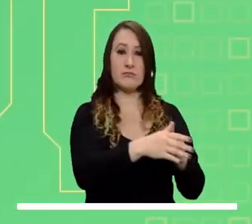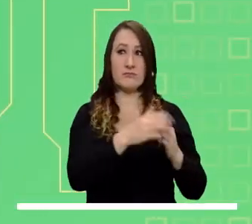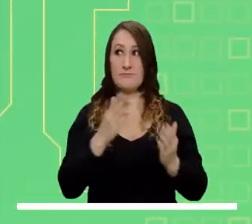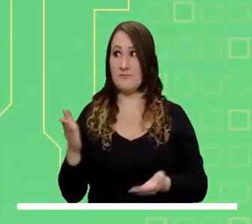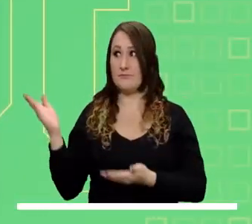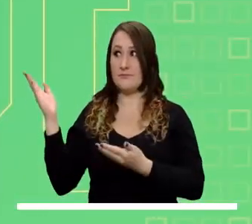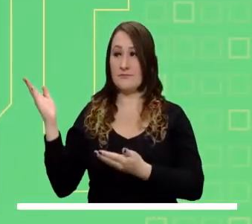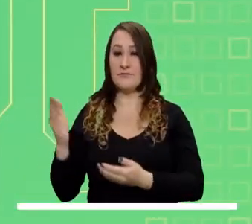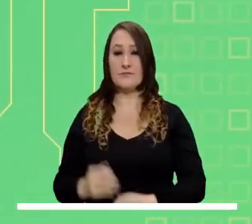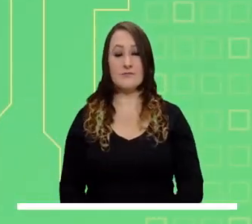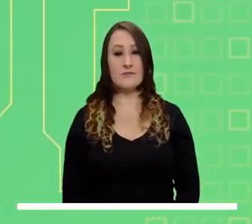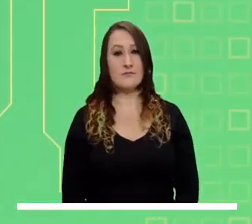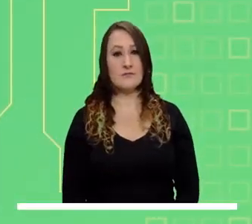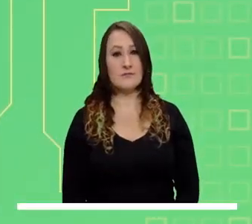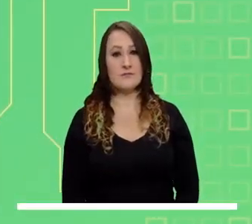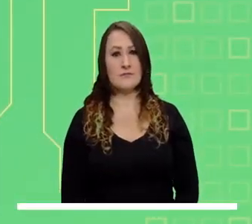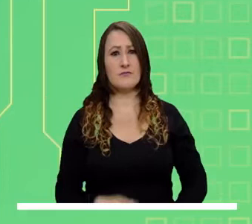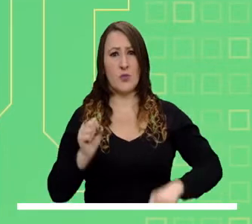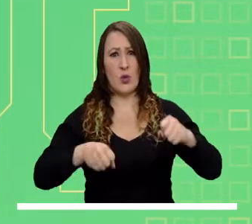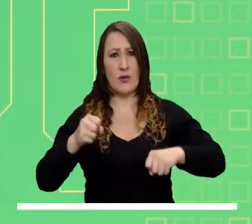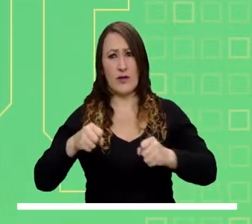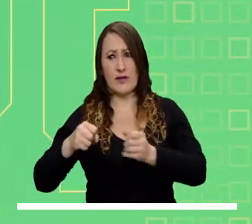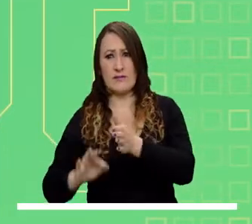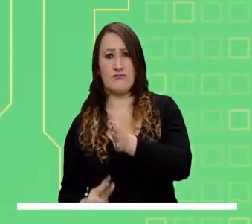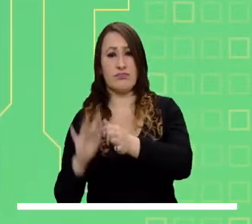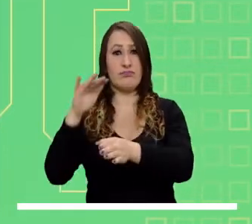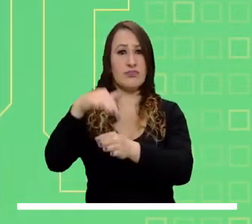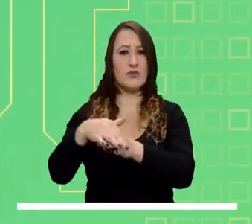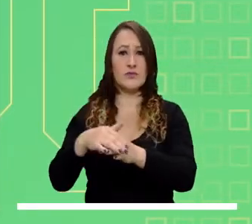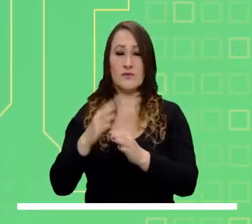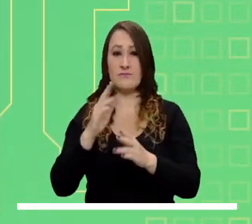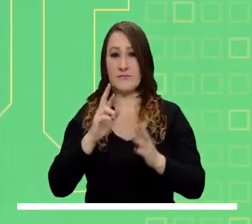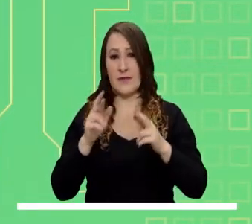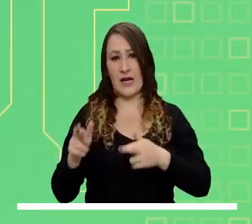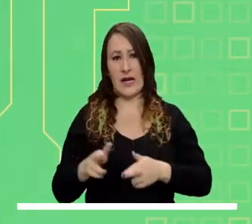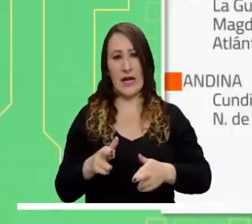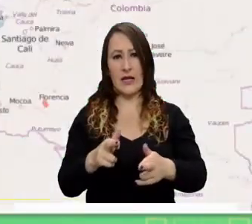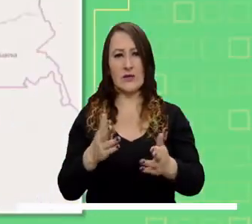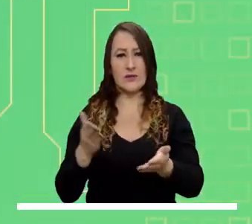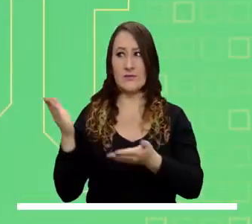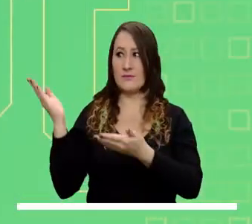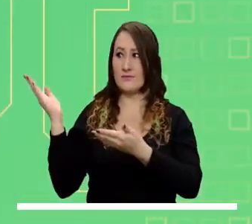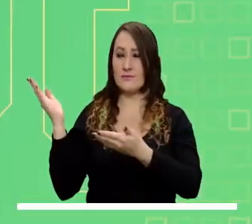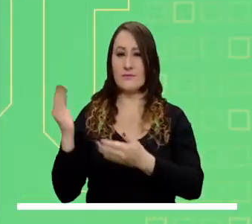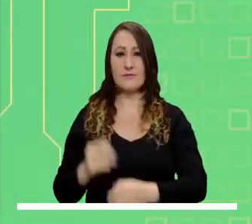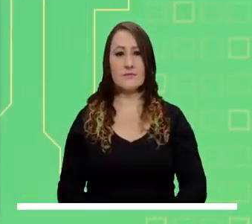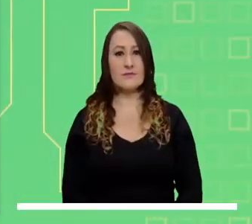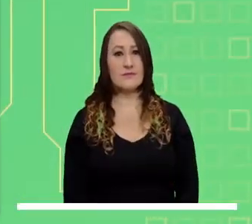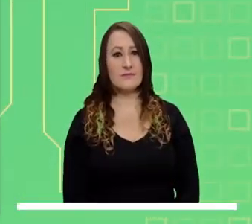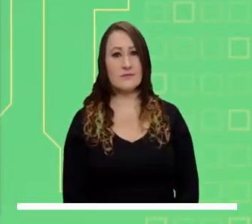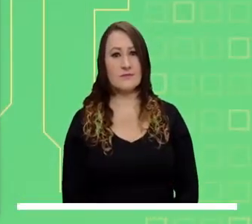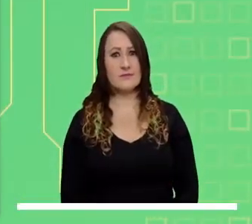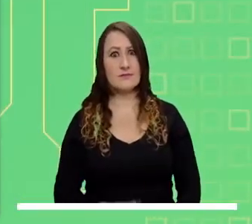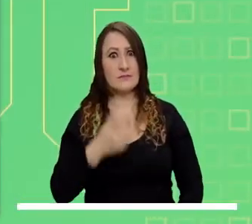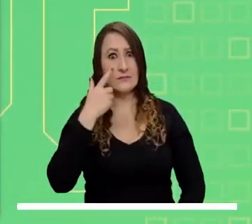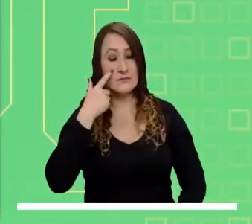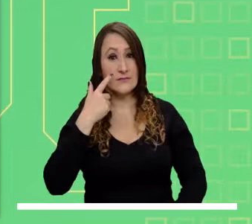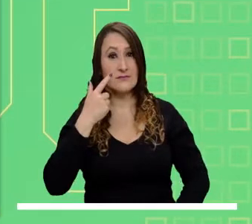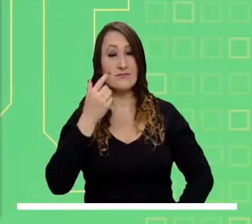Ariaria a la altura del municipio de Dorado. Probabilidad de crecientes súbitas en los ríos Salaki, Cacarica, Tanela.